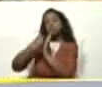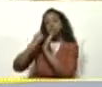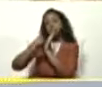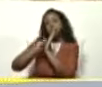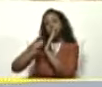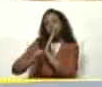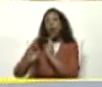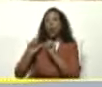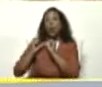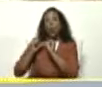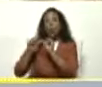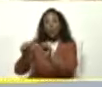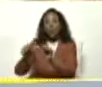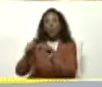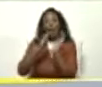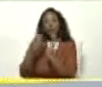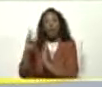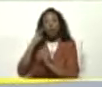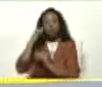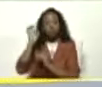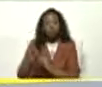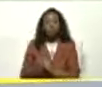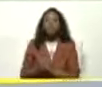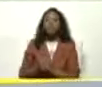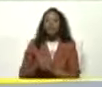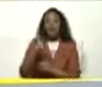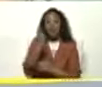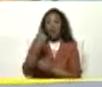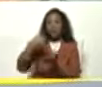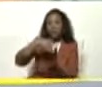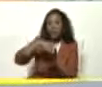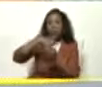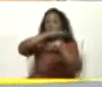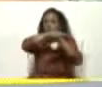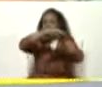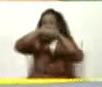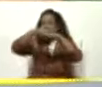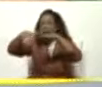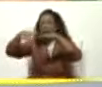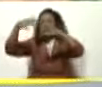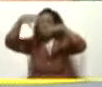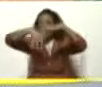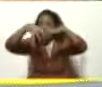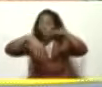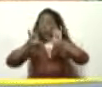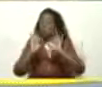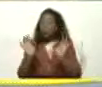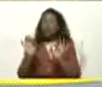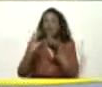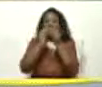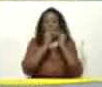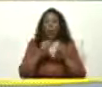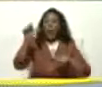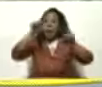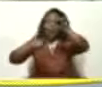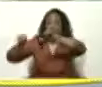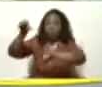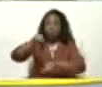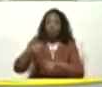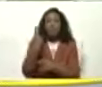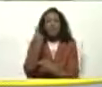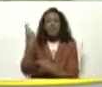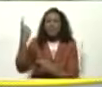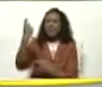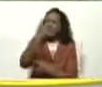Continuar con estas facultades Que falta Falta impermeabilización Falta de equipamiento Falta laboratorio Y